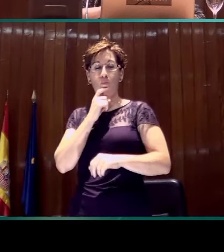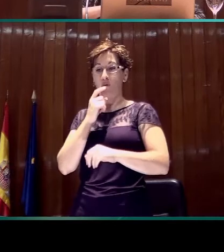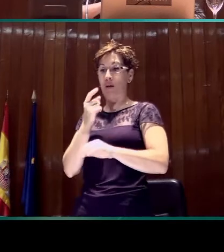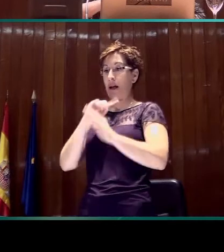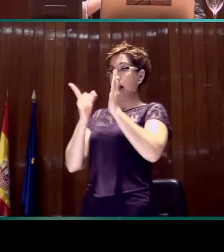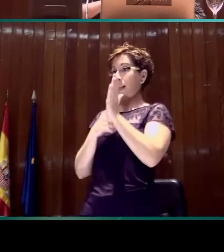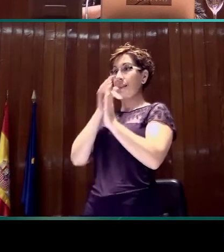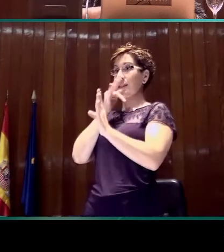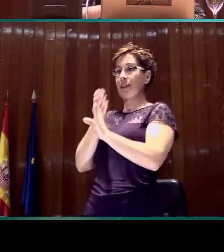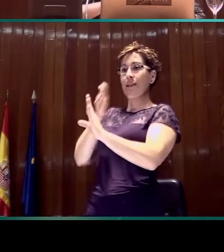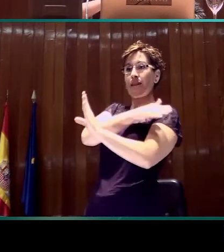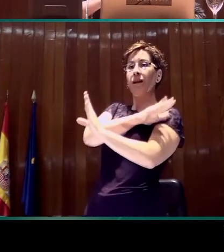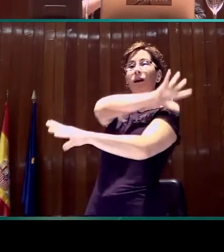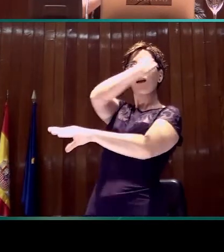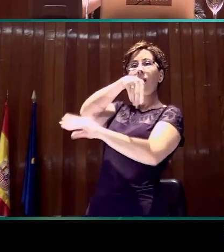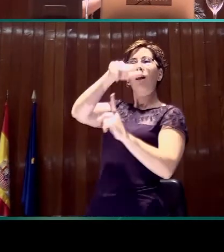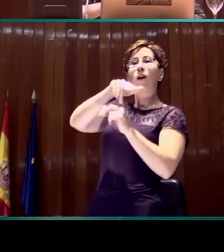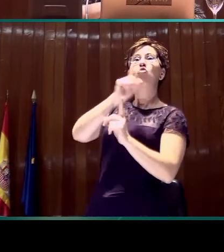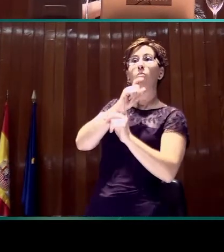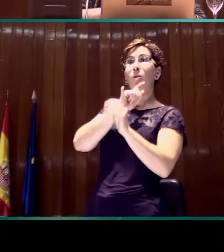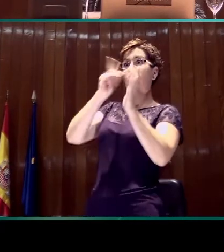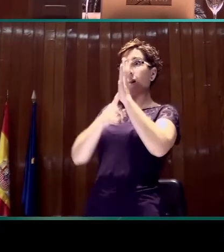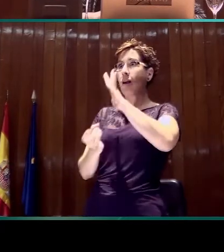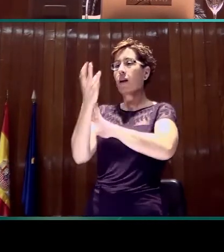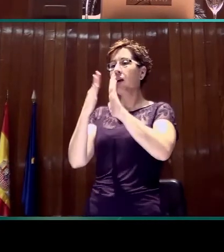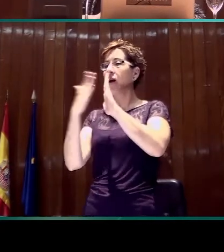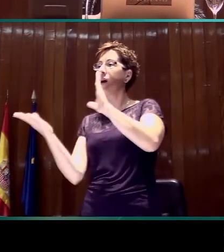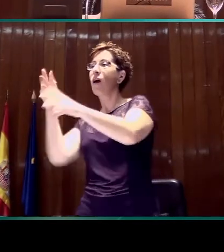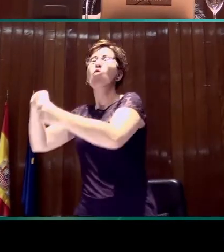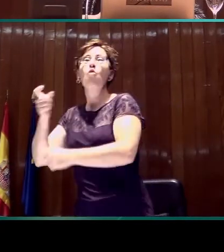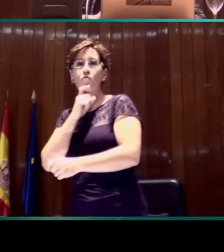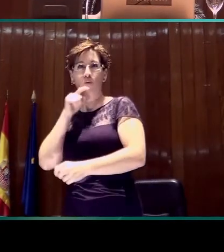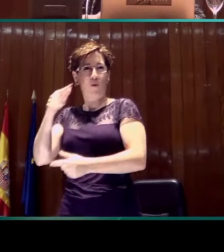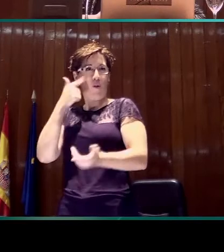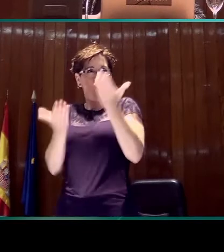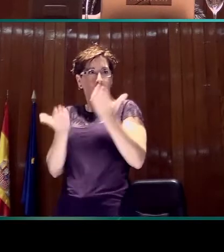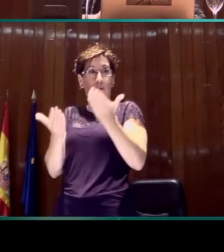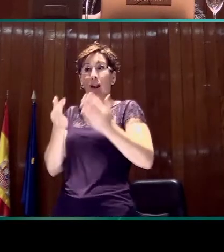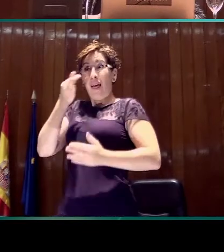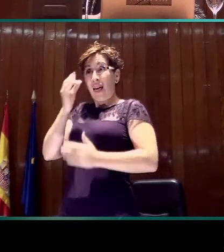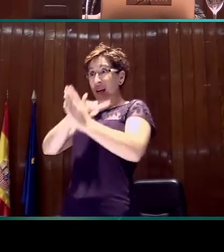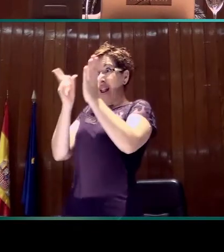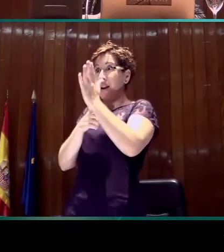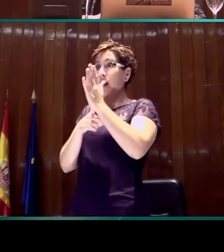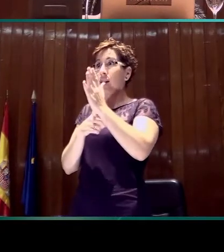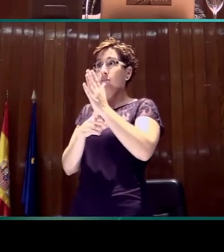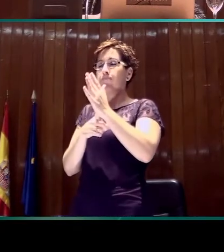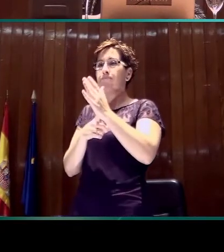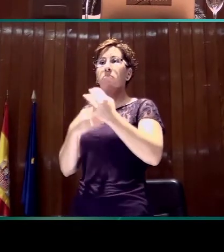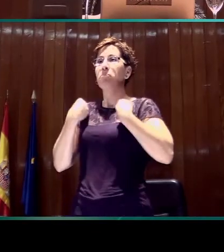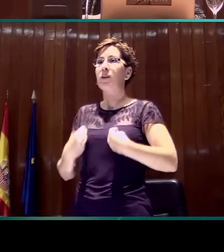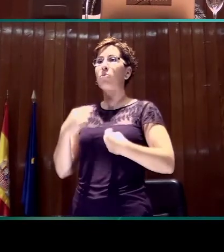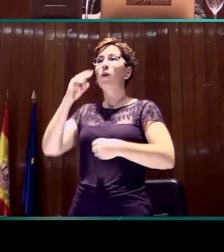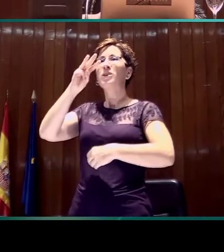ley y lo que se observa es que, con anterioridad a la ley, apenas se superaron las 35 horas anuales de emisión en lengua de